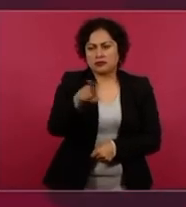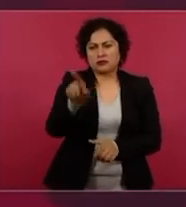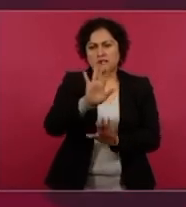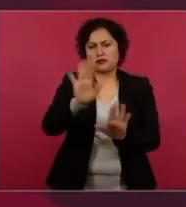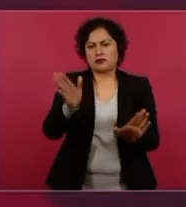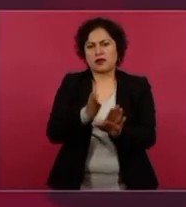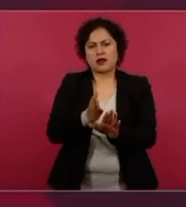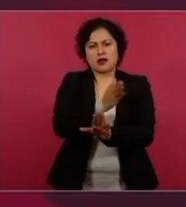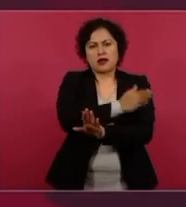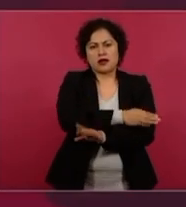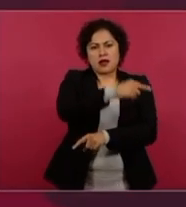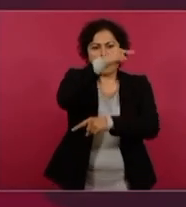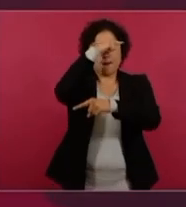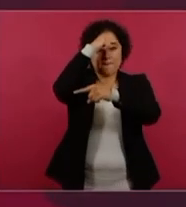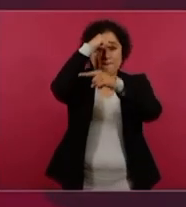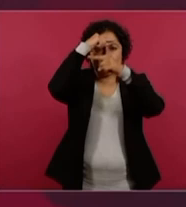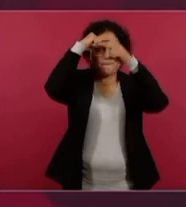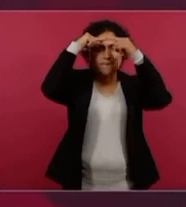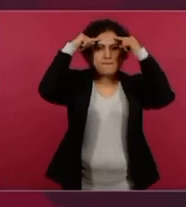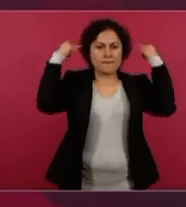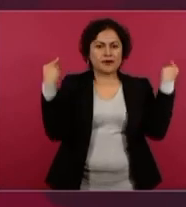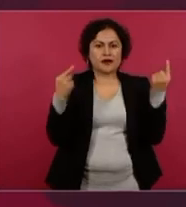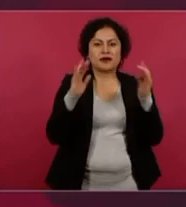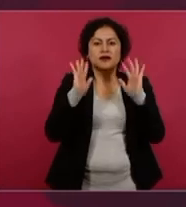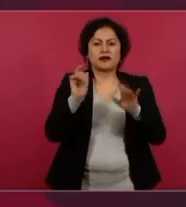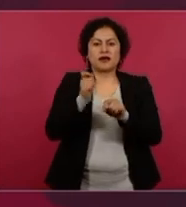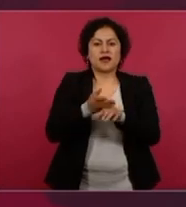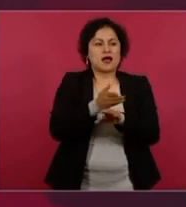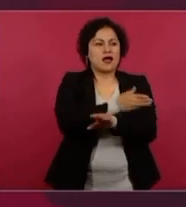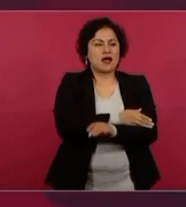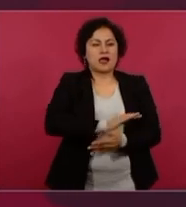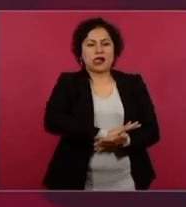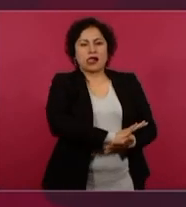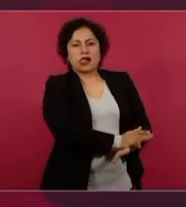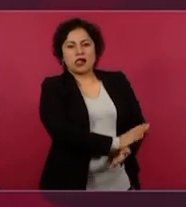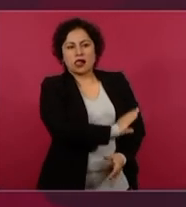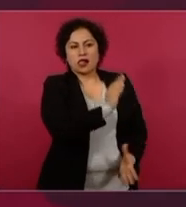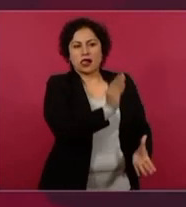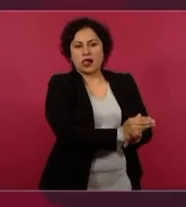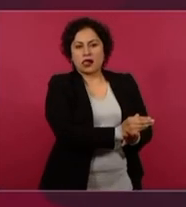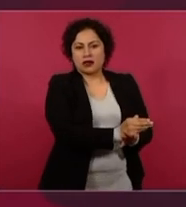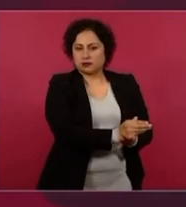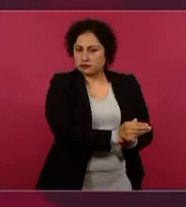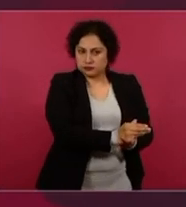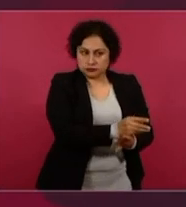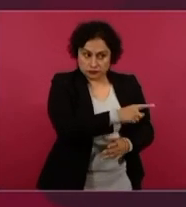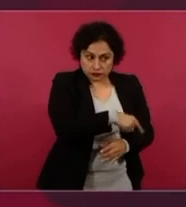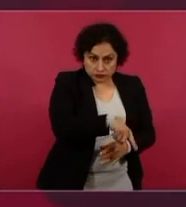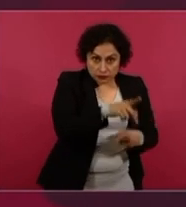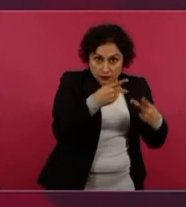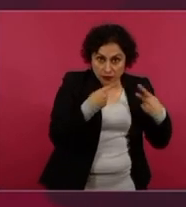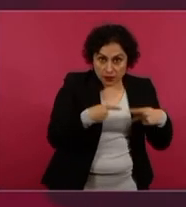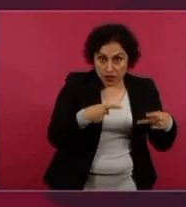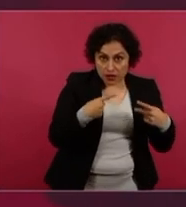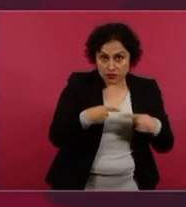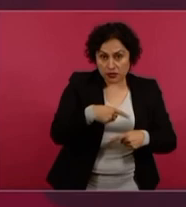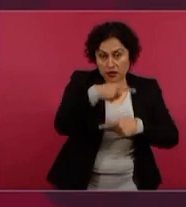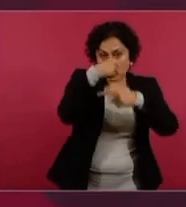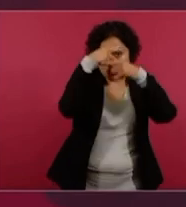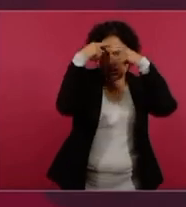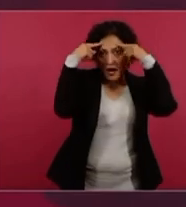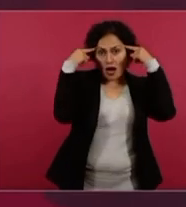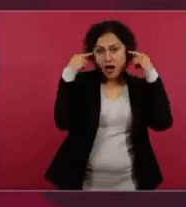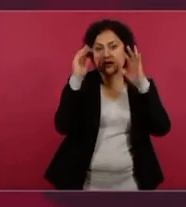desprecio y de la humillación a nuestro pueblo,